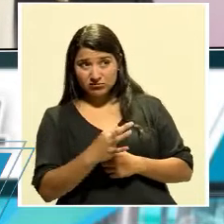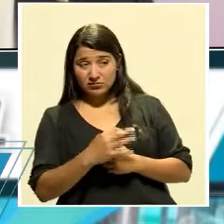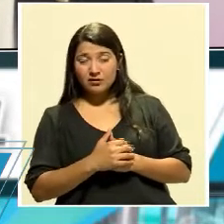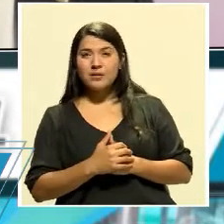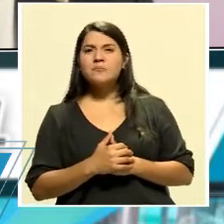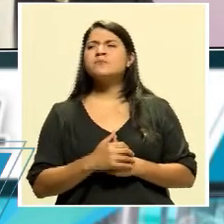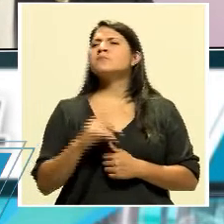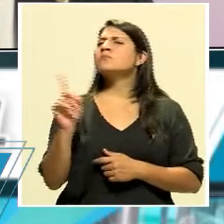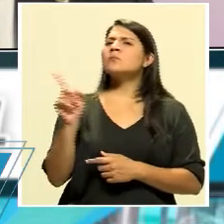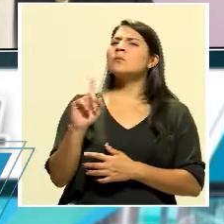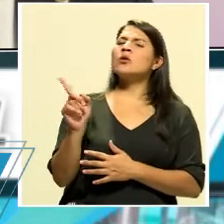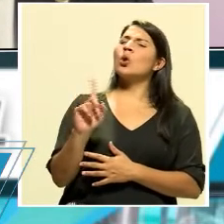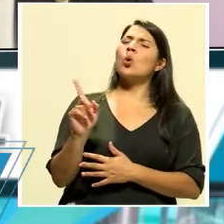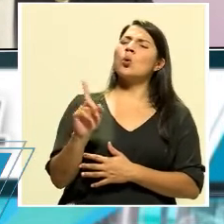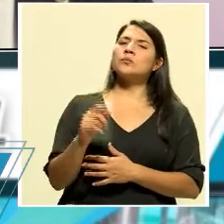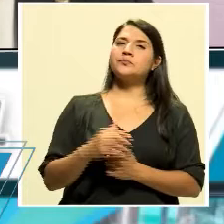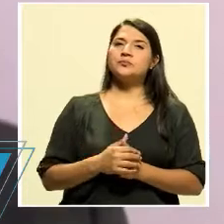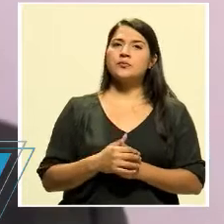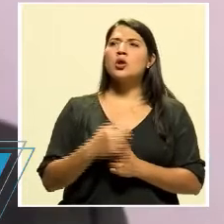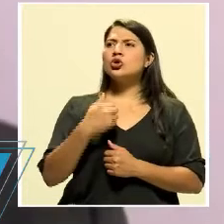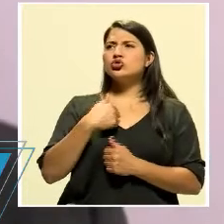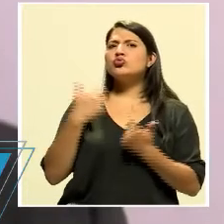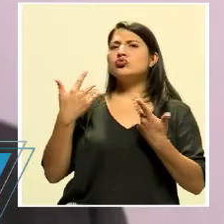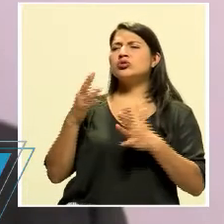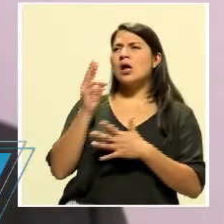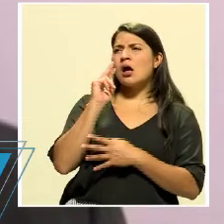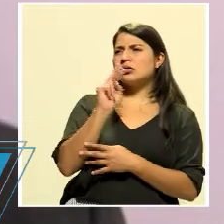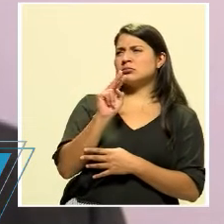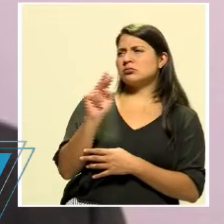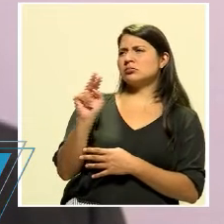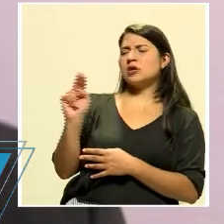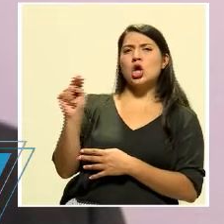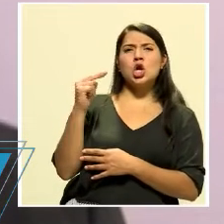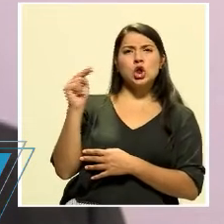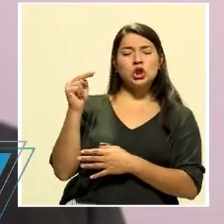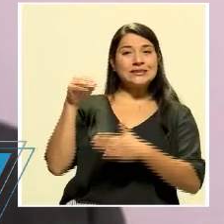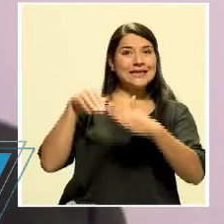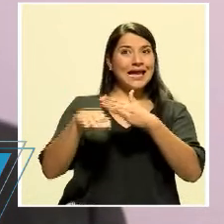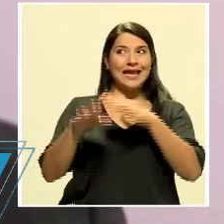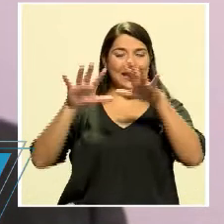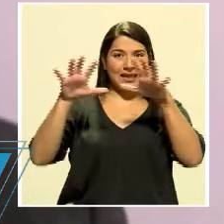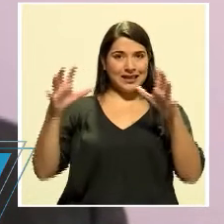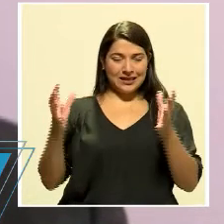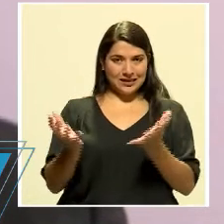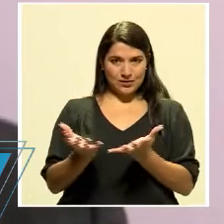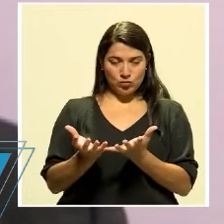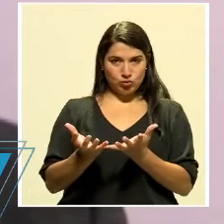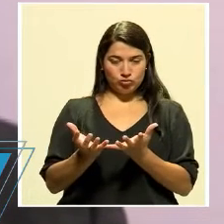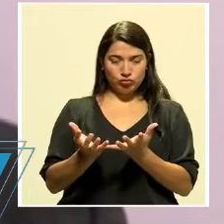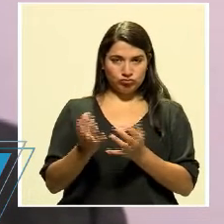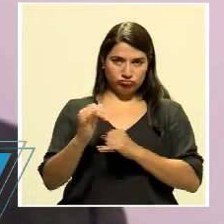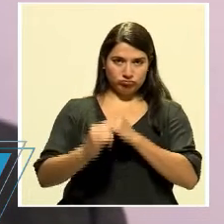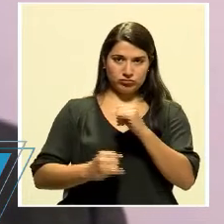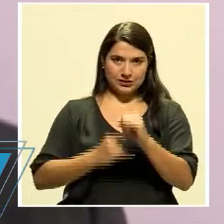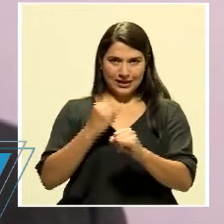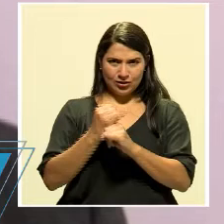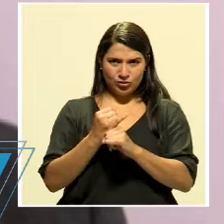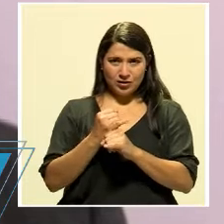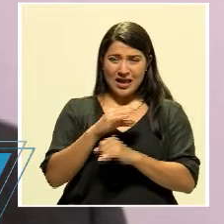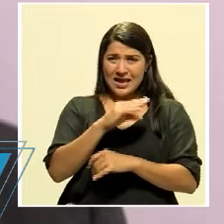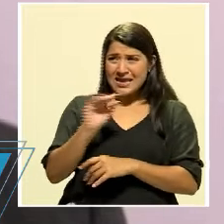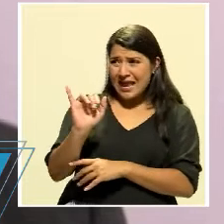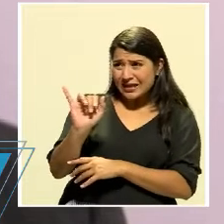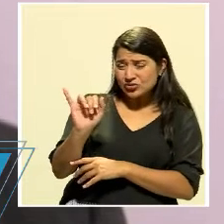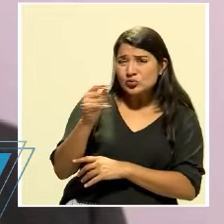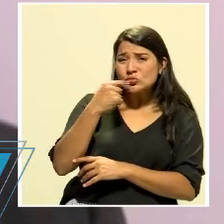No, Ernesto, yo he seguido noticias a nivel internacional y esto que usted indica,